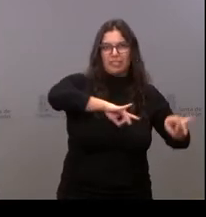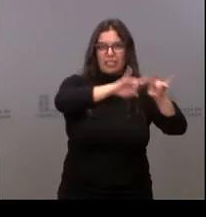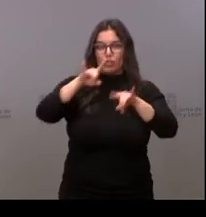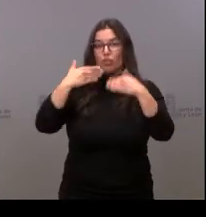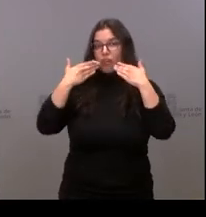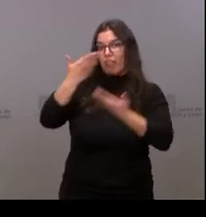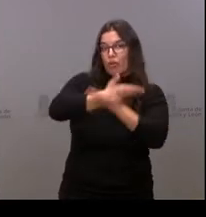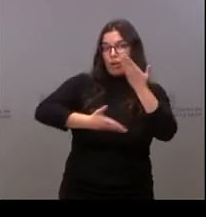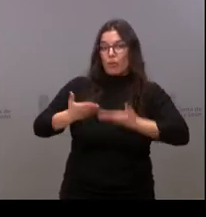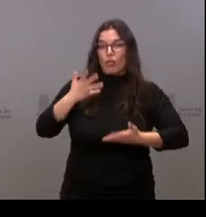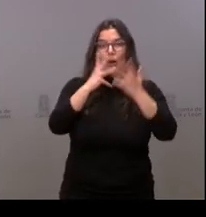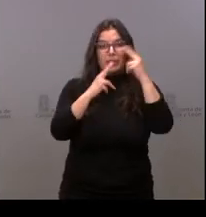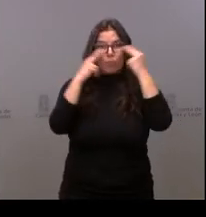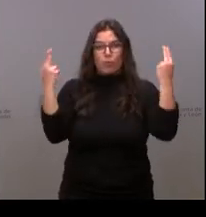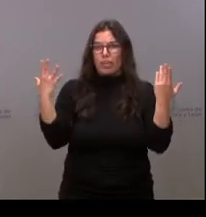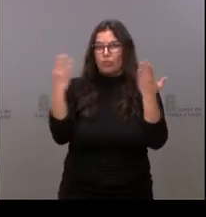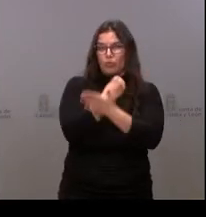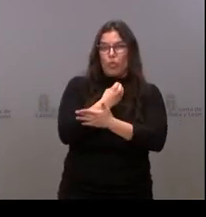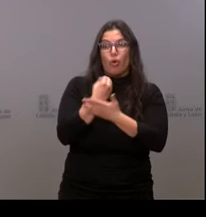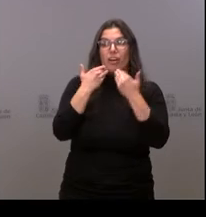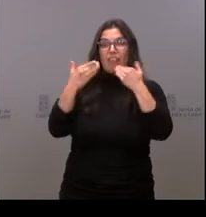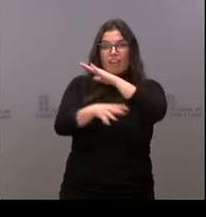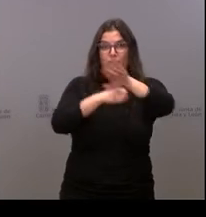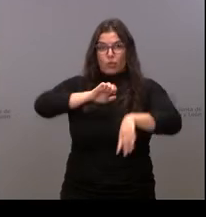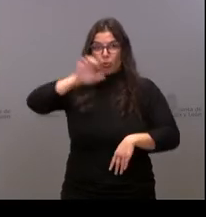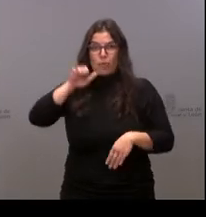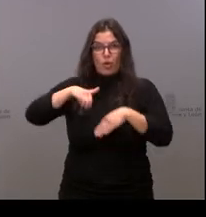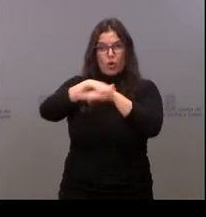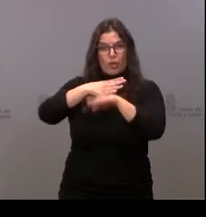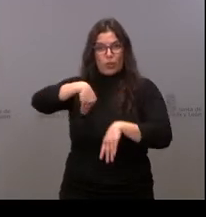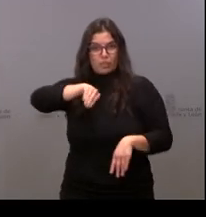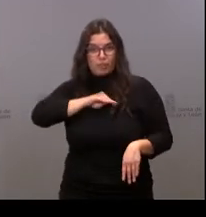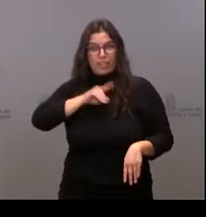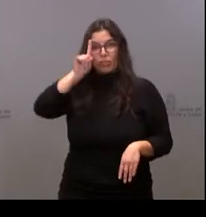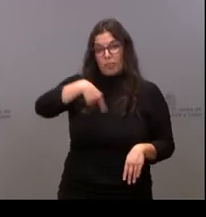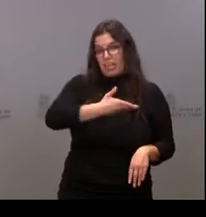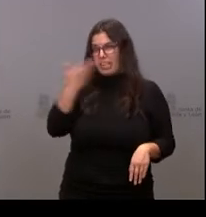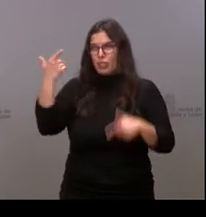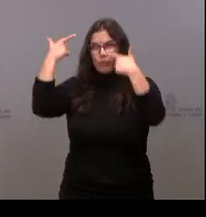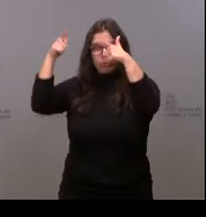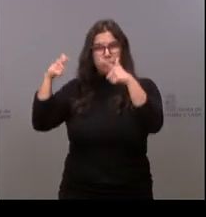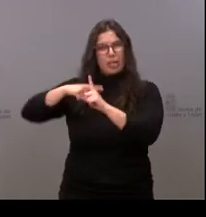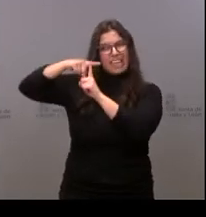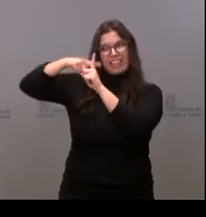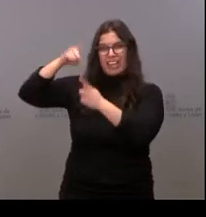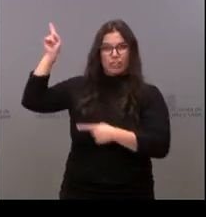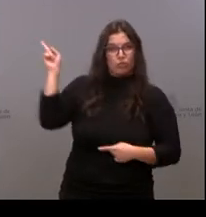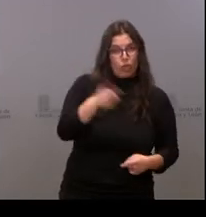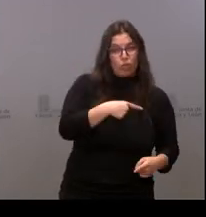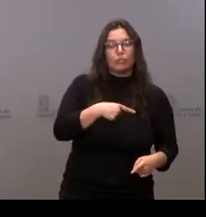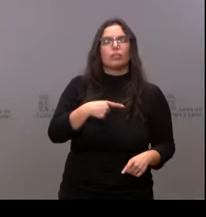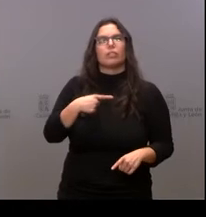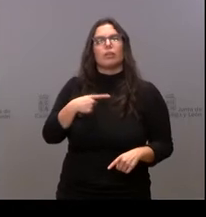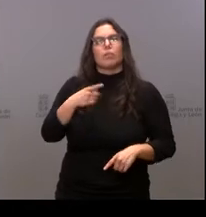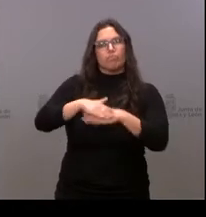de todas las administraciones públicas, desde los fondos europeos, el Gobierno de España y el resto de administraciones locales, para,